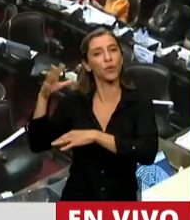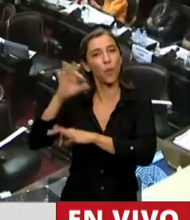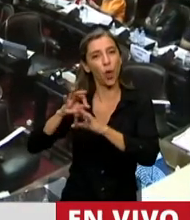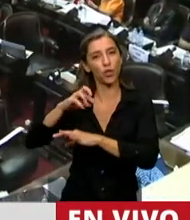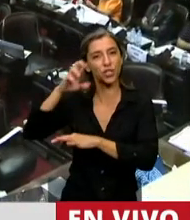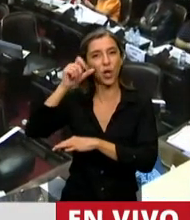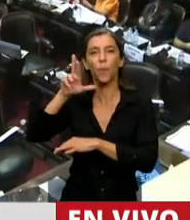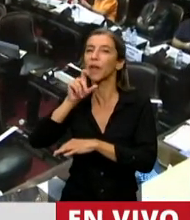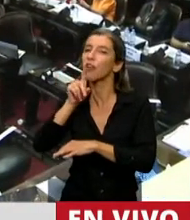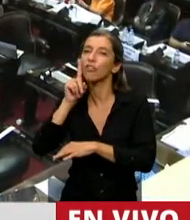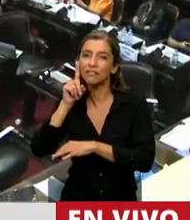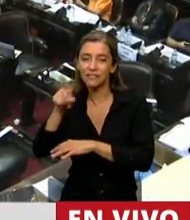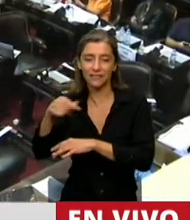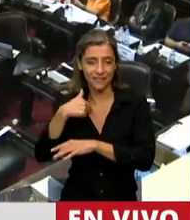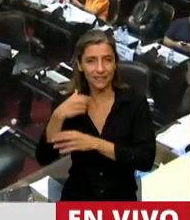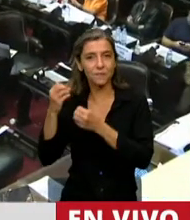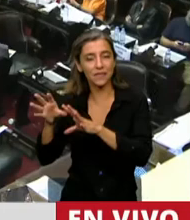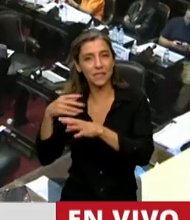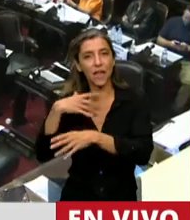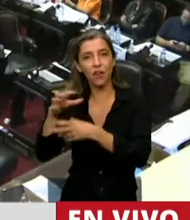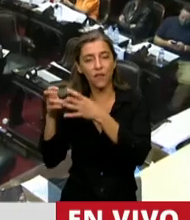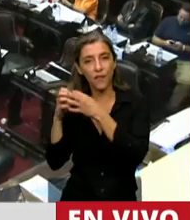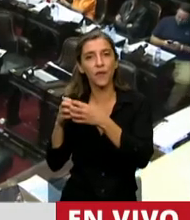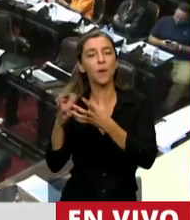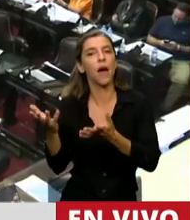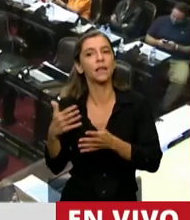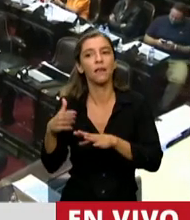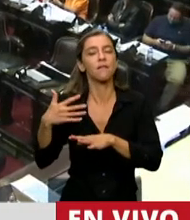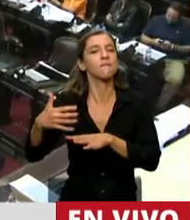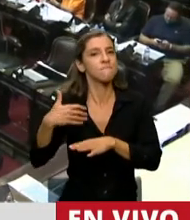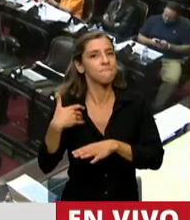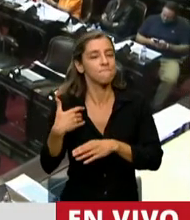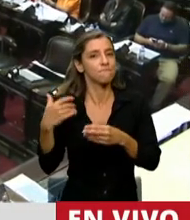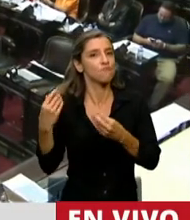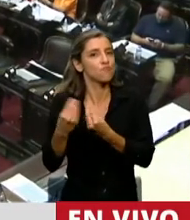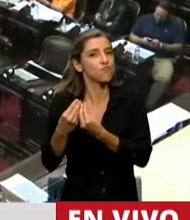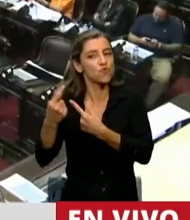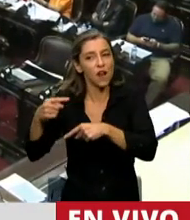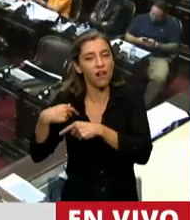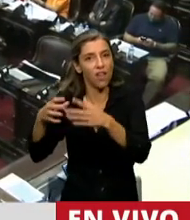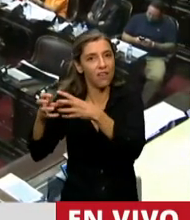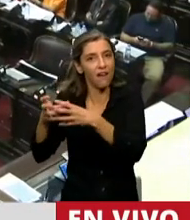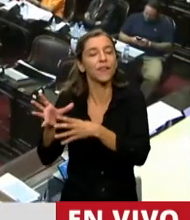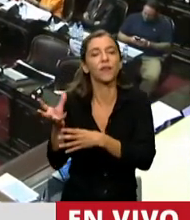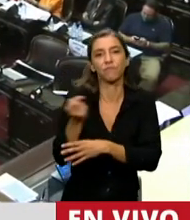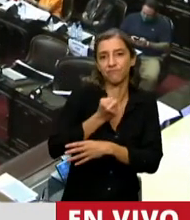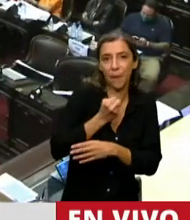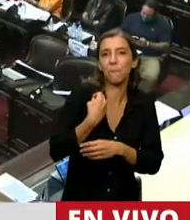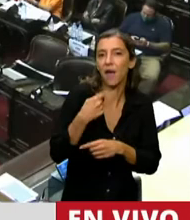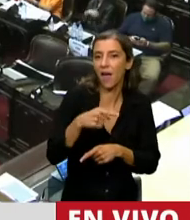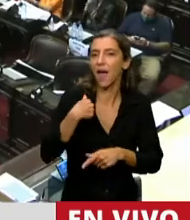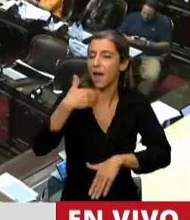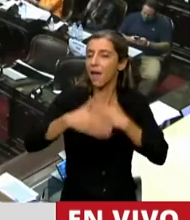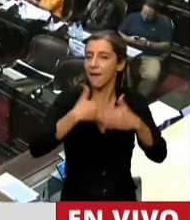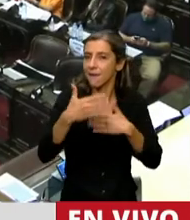Muchas de las cuestiones, no exactamente en la forma, pero que fueron tenidas en cuenta. Es decir, todo este proceso fue con